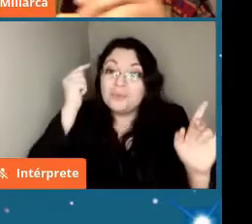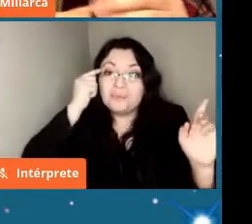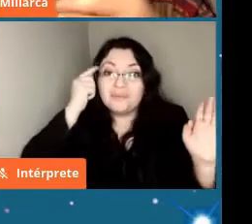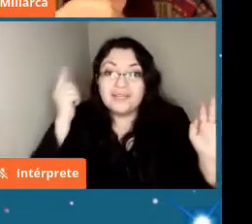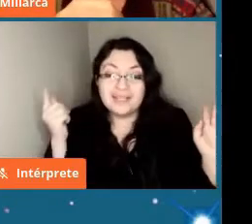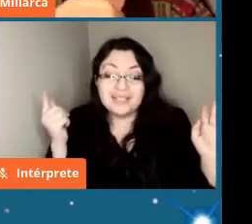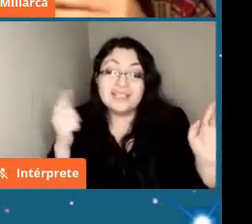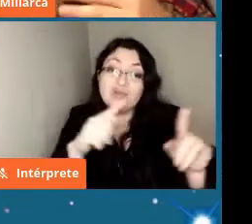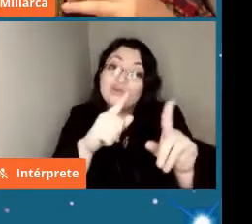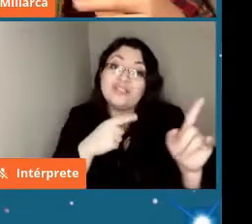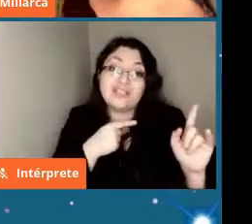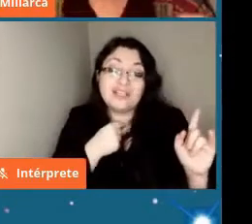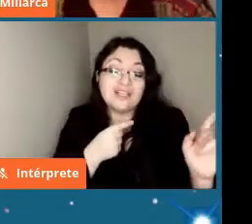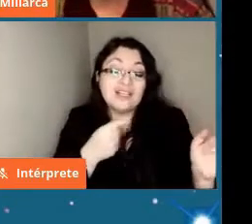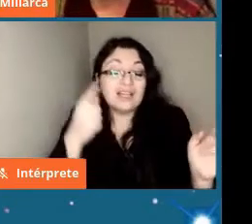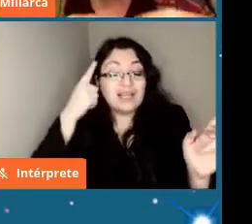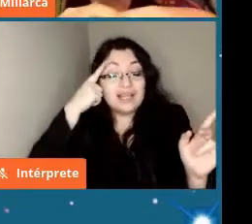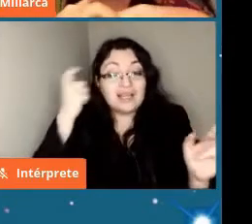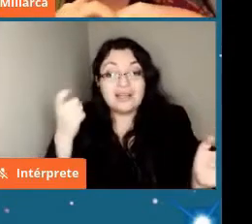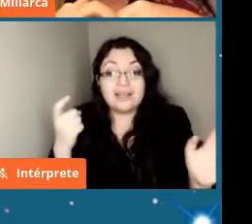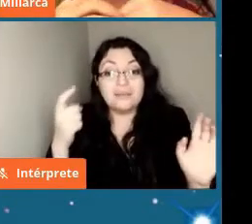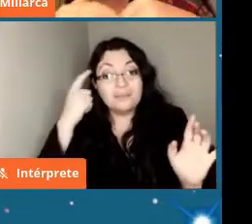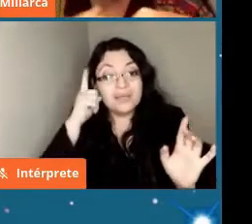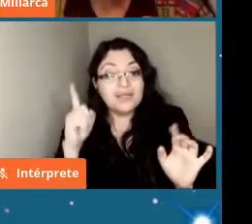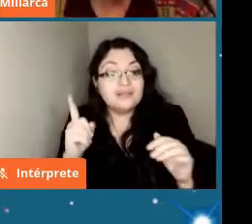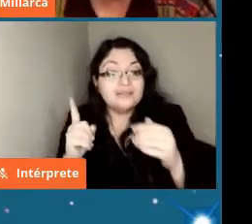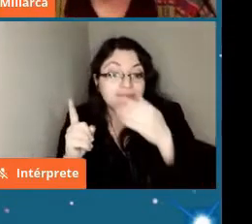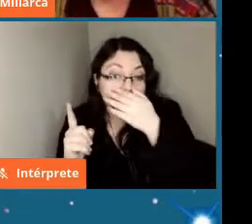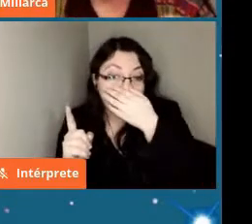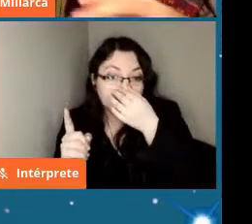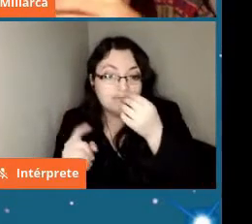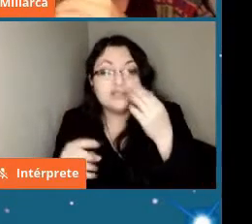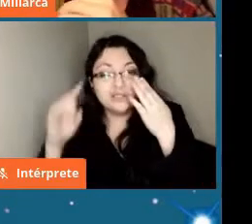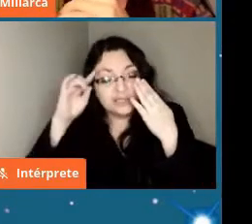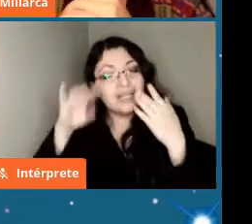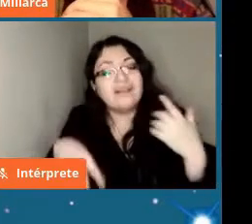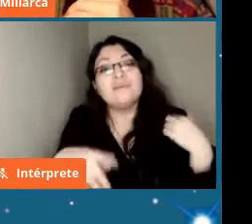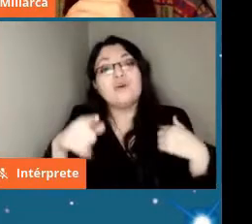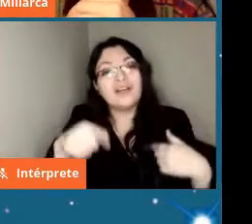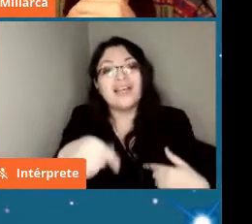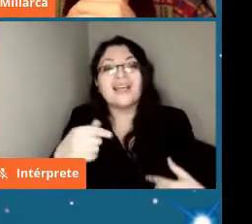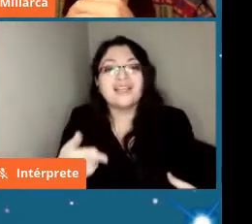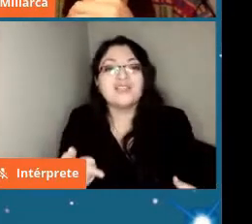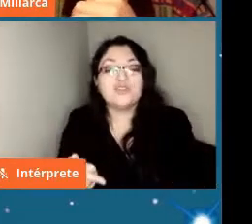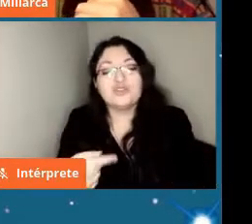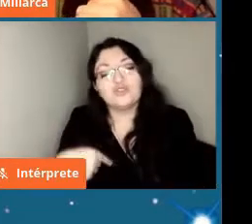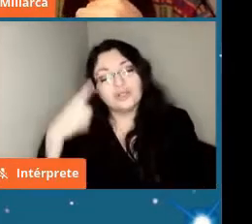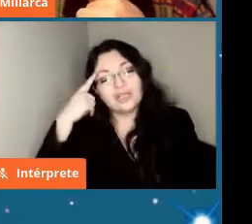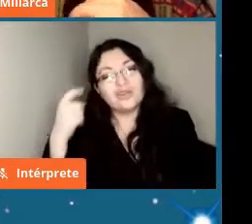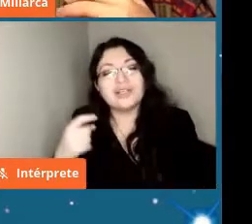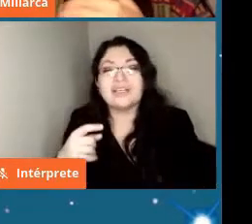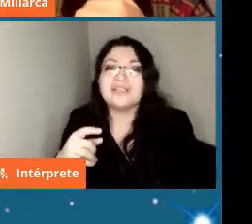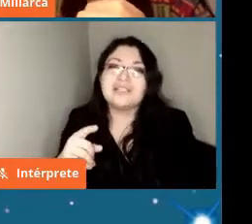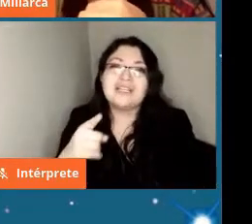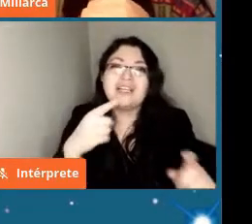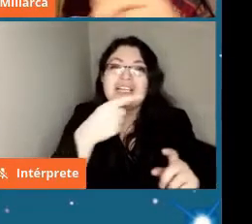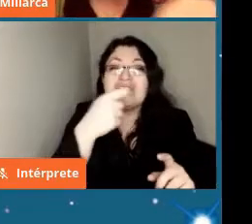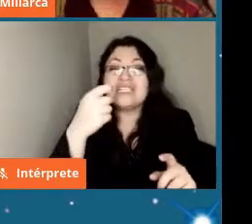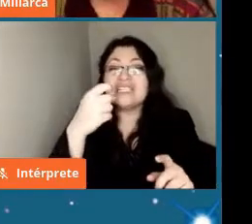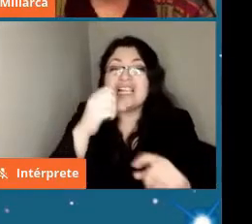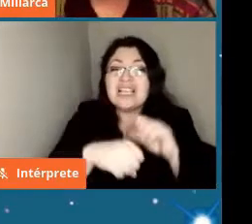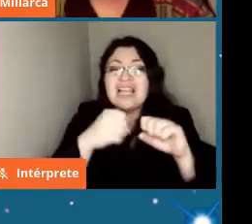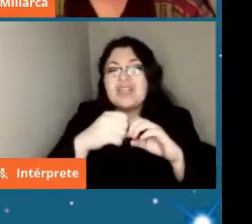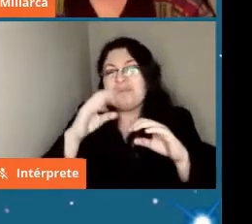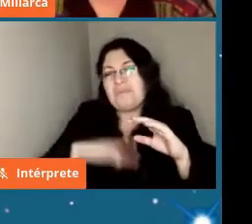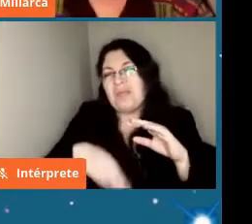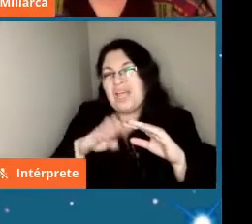lo que cree pero se ve que esta es la tendencia o sea yo creo que en menos de 100 años vamos a tener a